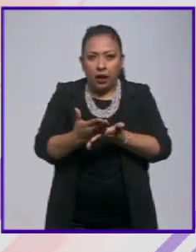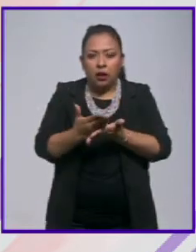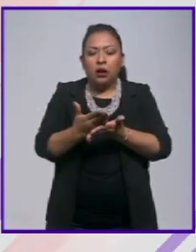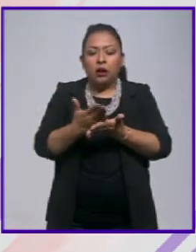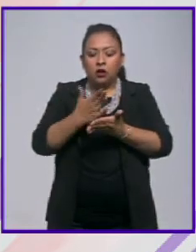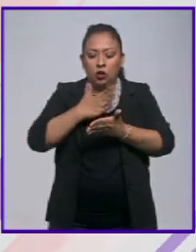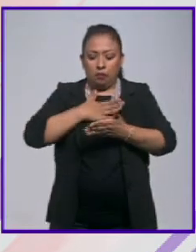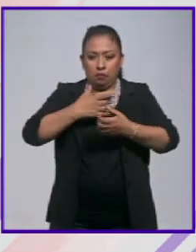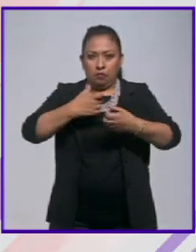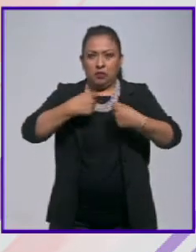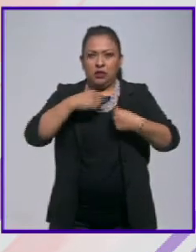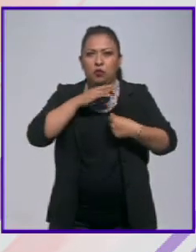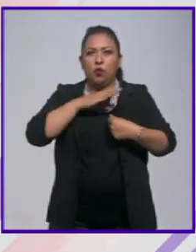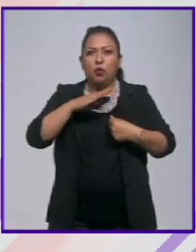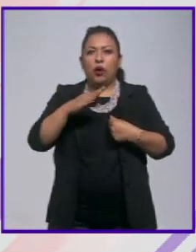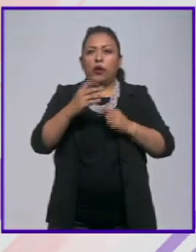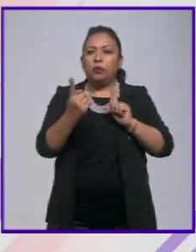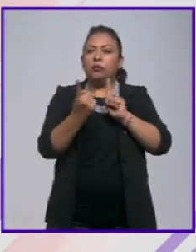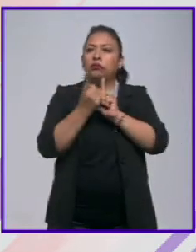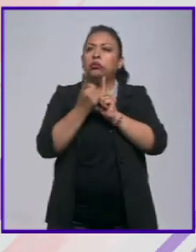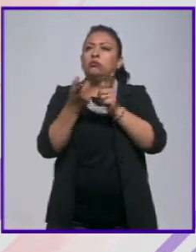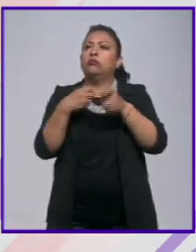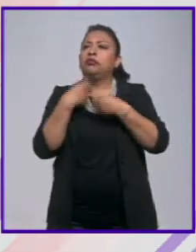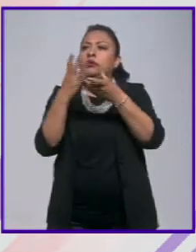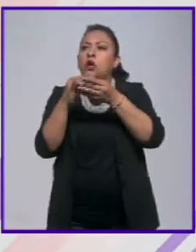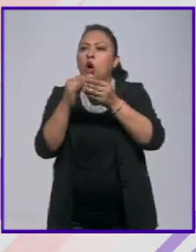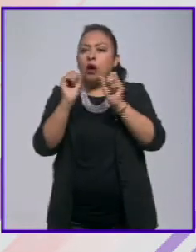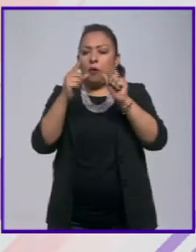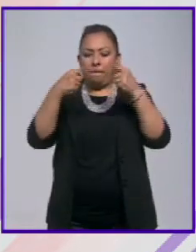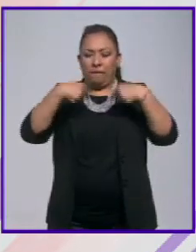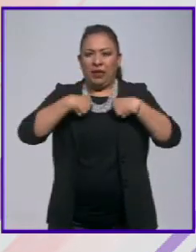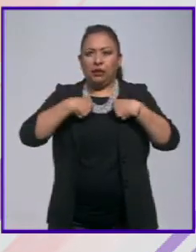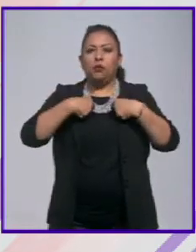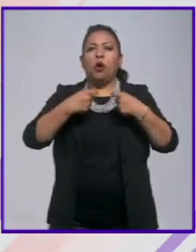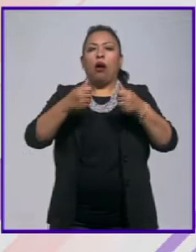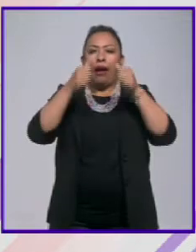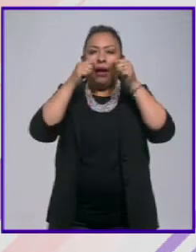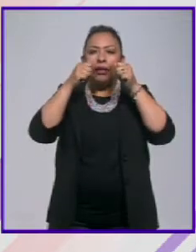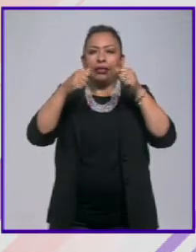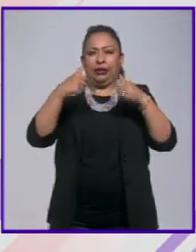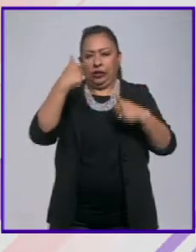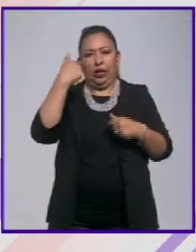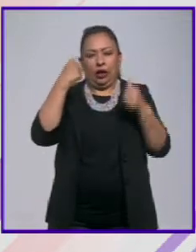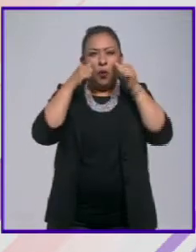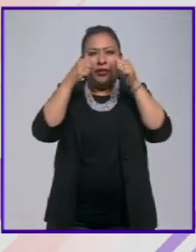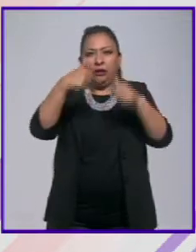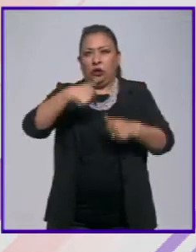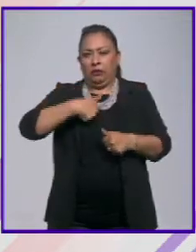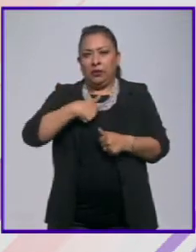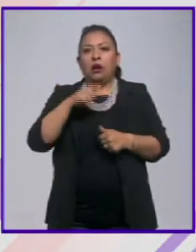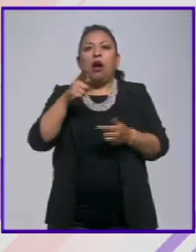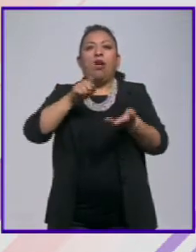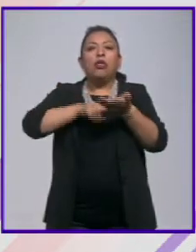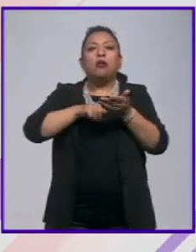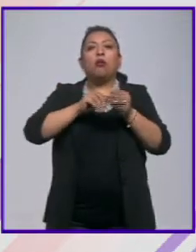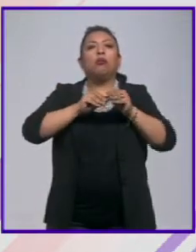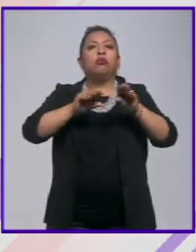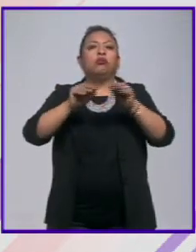él no solo hablarle a otro sino pueda él escucharse y esa es una experiencia que está fuera de todo discurso